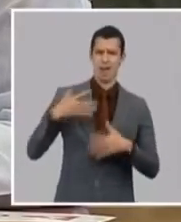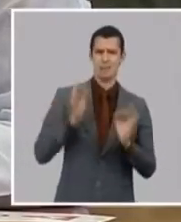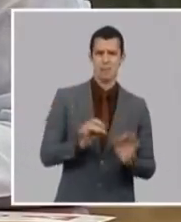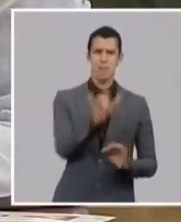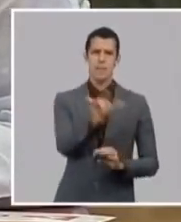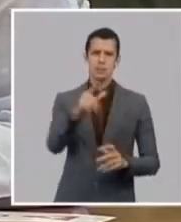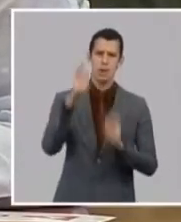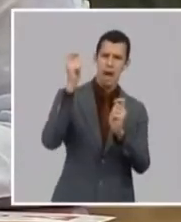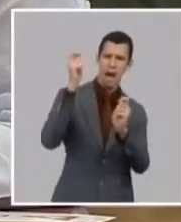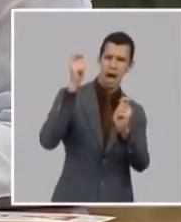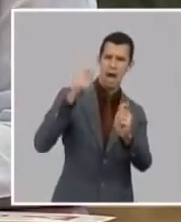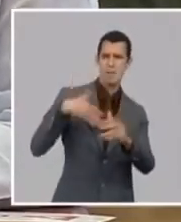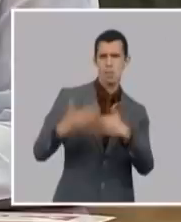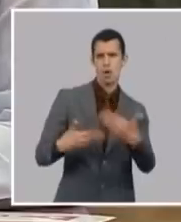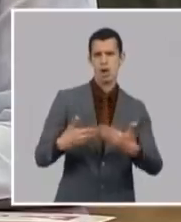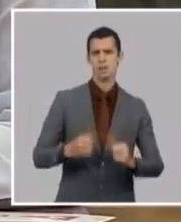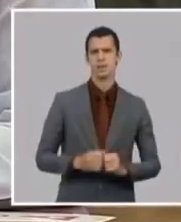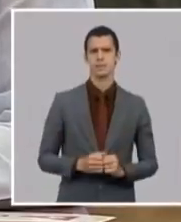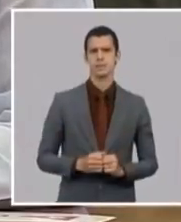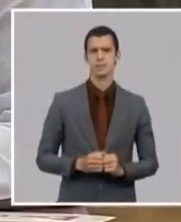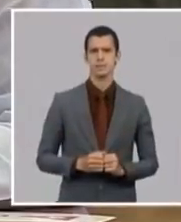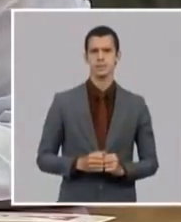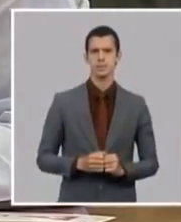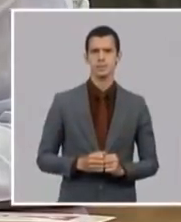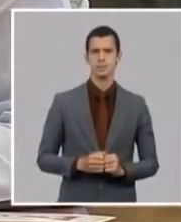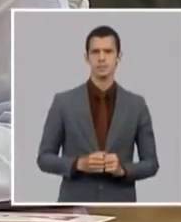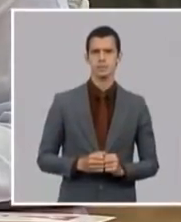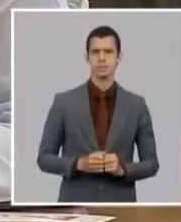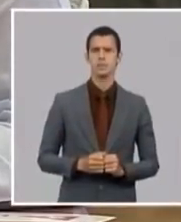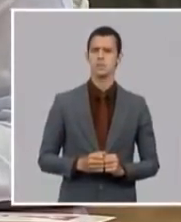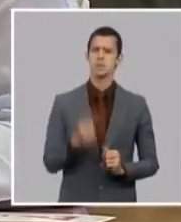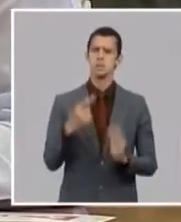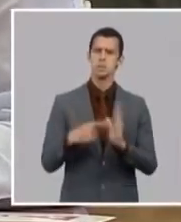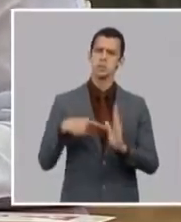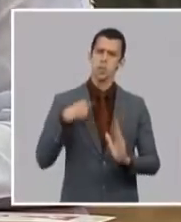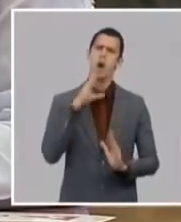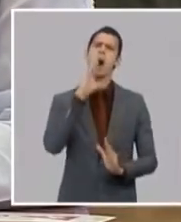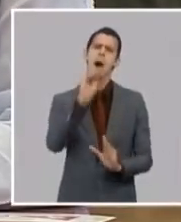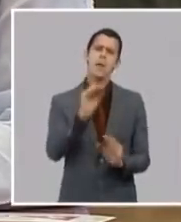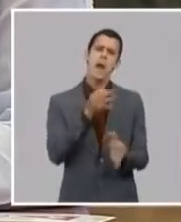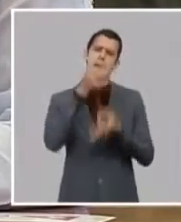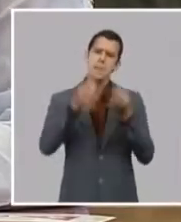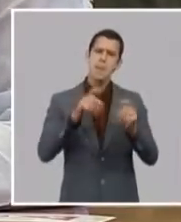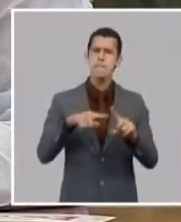porque los disturbios también hay que sacar experiencia también tenemos que hacer un análisis crítico